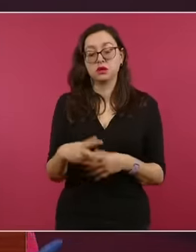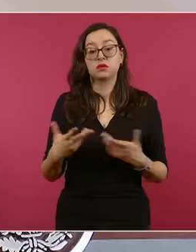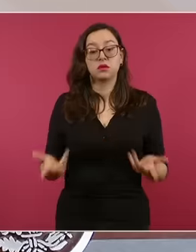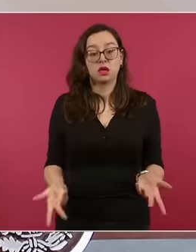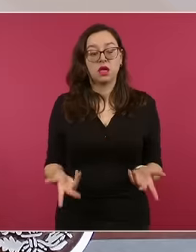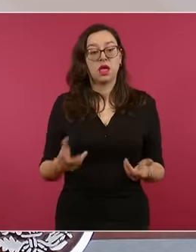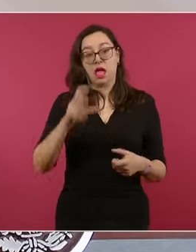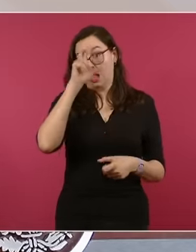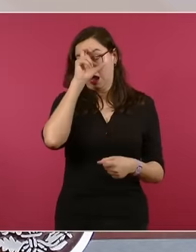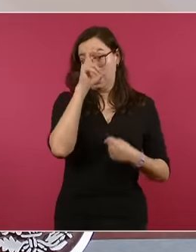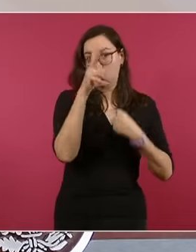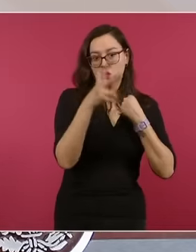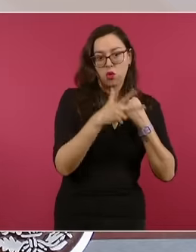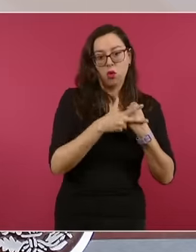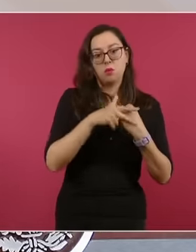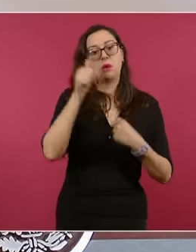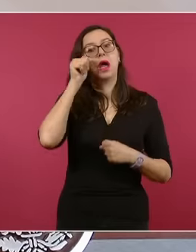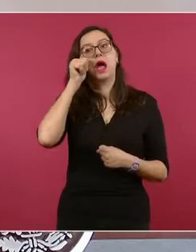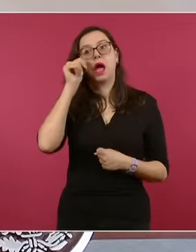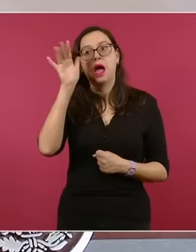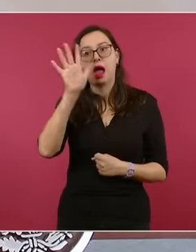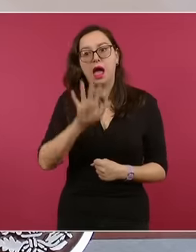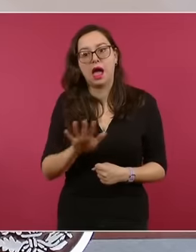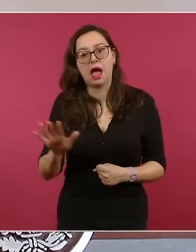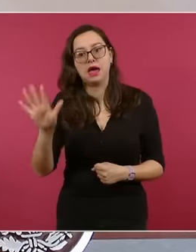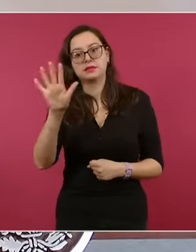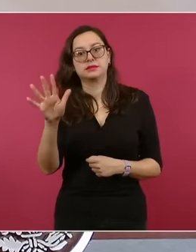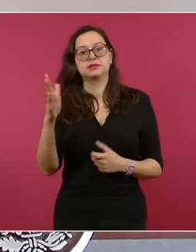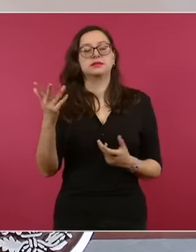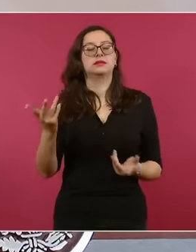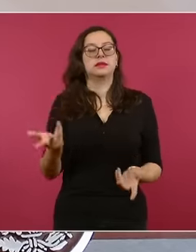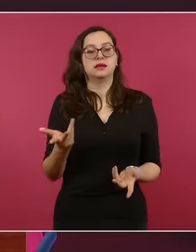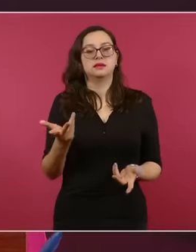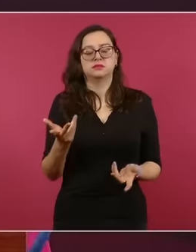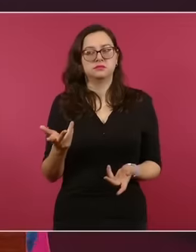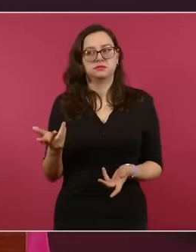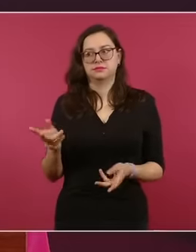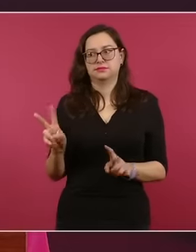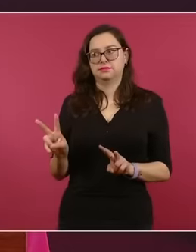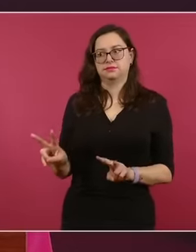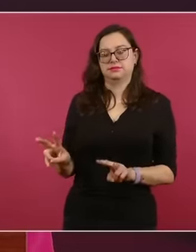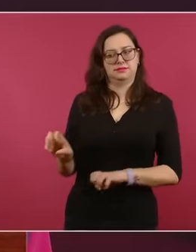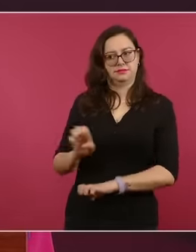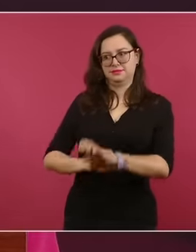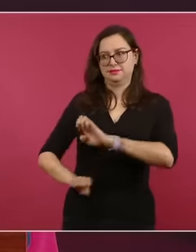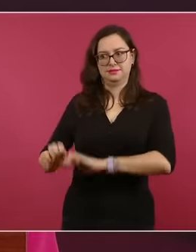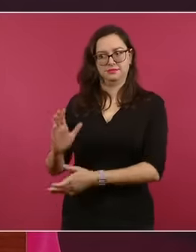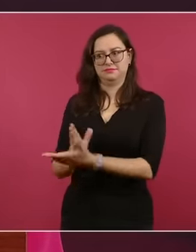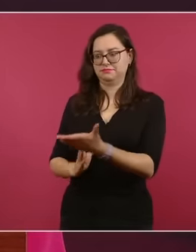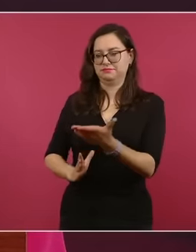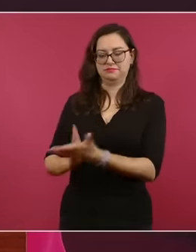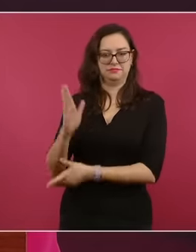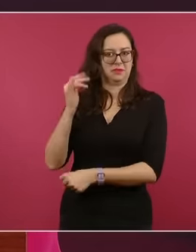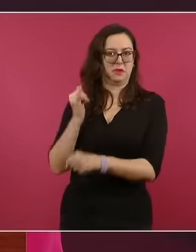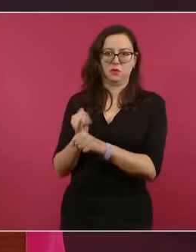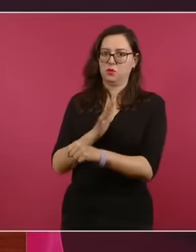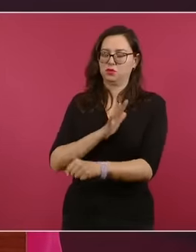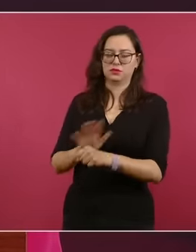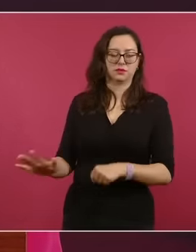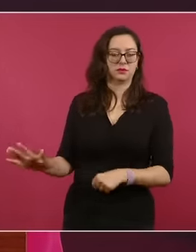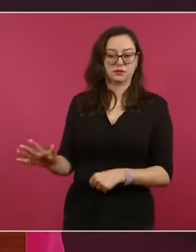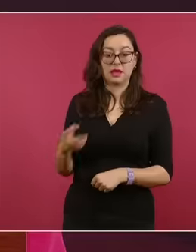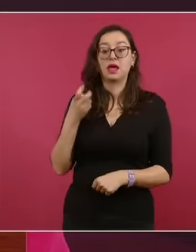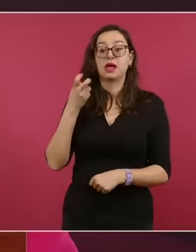Pacífico. Entonces, esto es un evento tan grave y tan importante para todos los países, para la